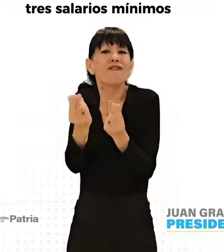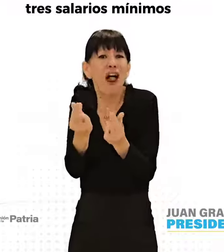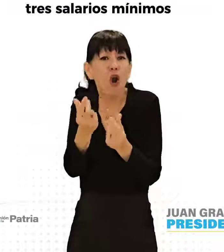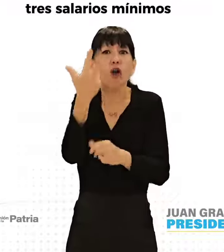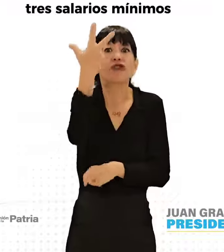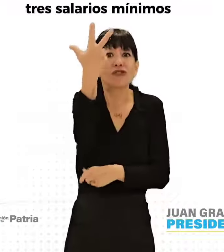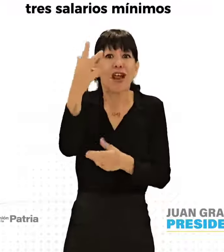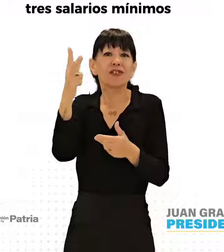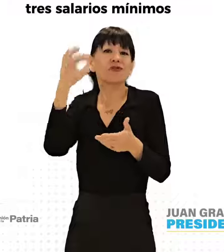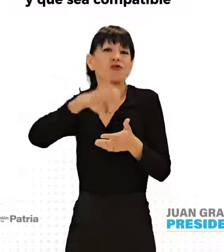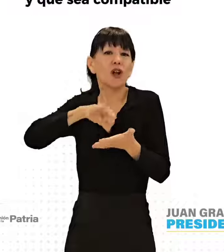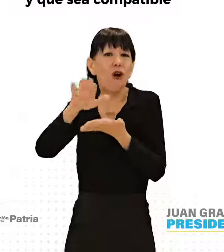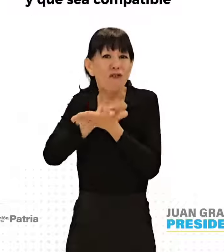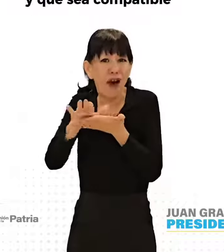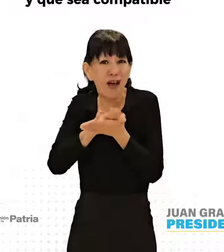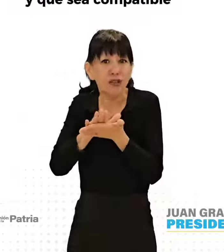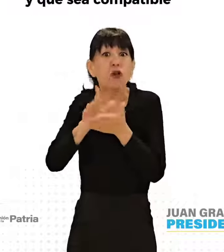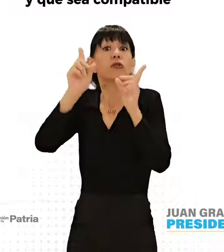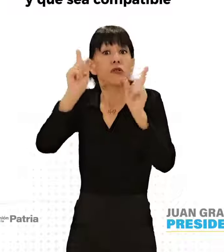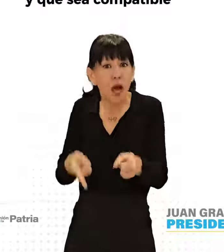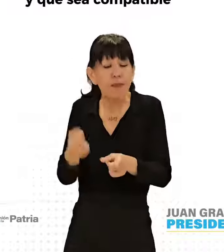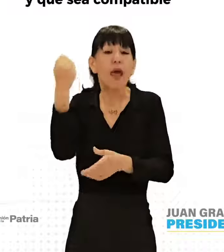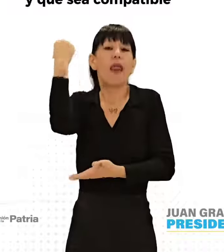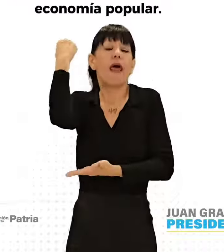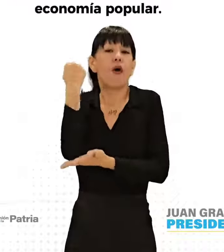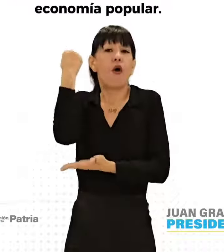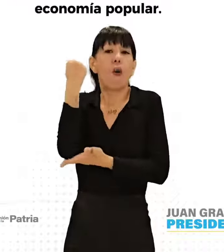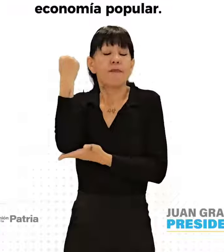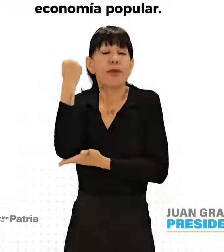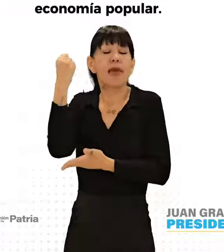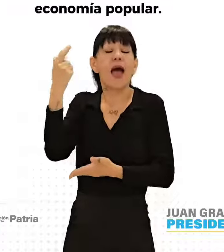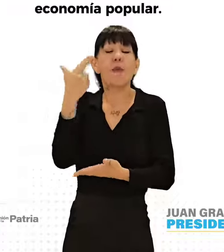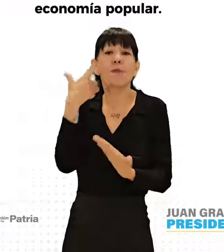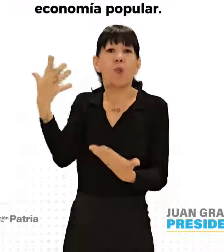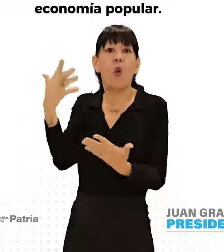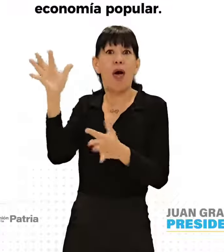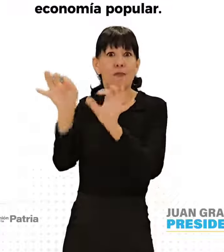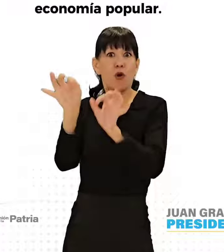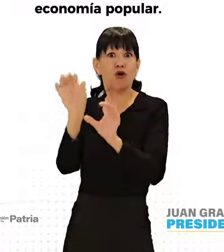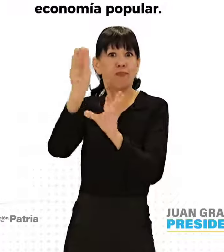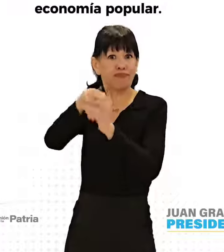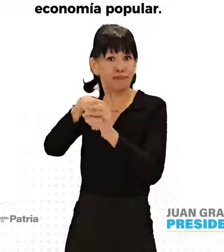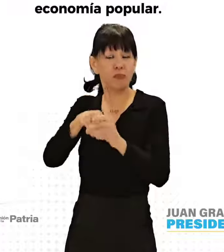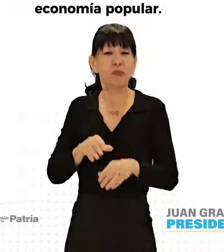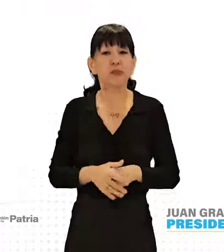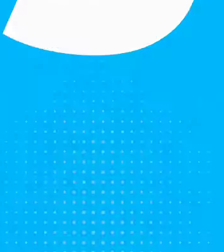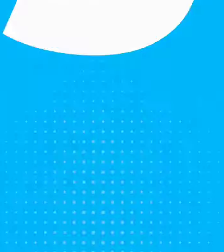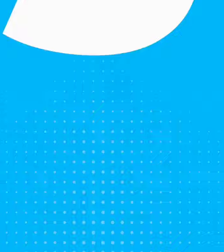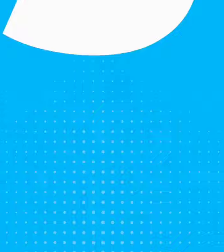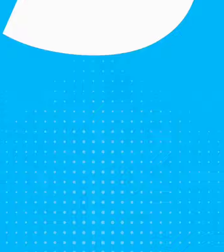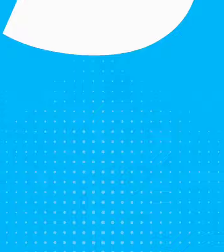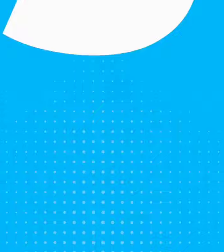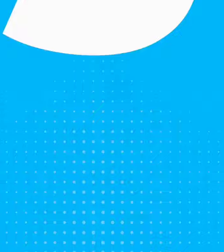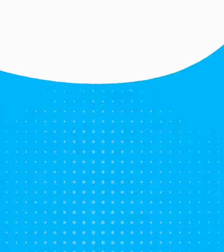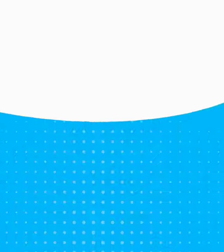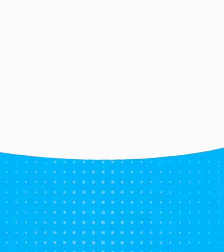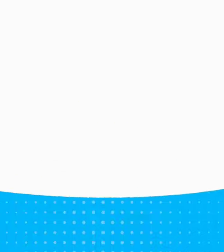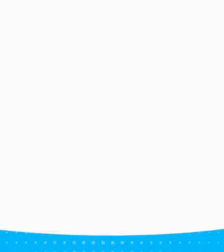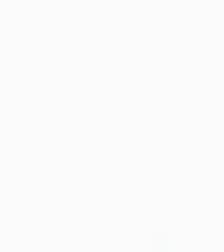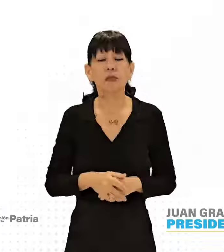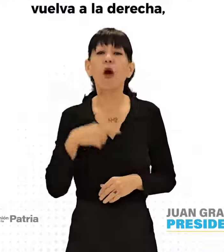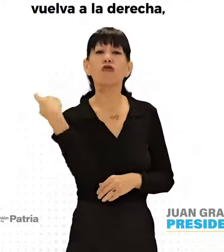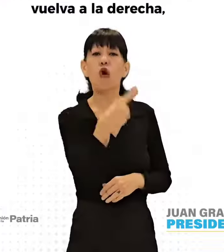3 salarios mínimos. Y que sea compatible con los proyectos de la economía popular. 5.